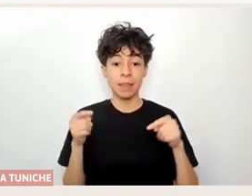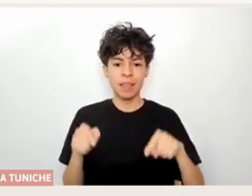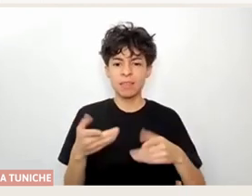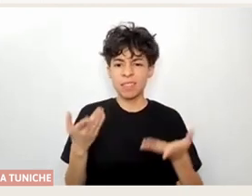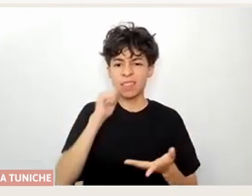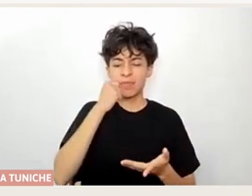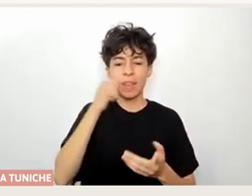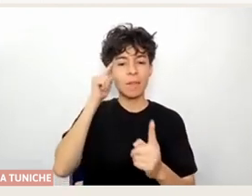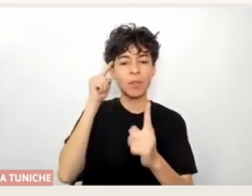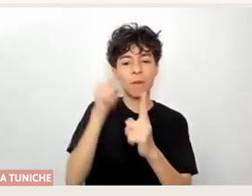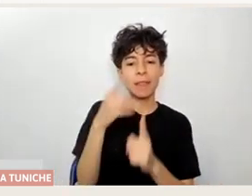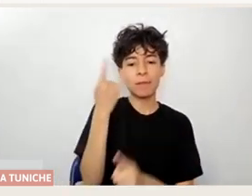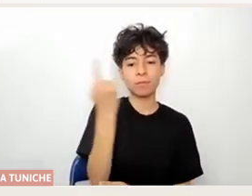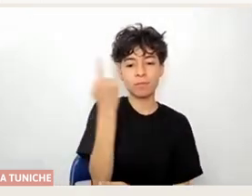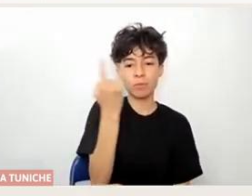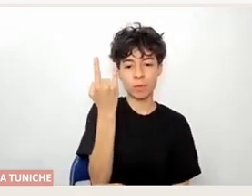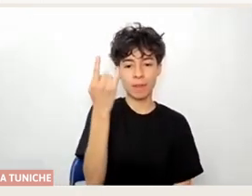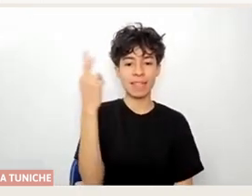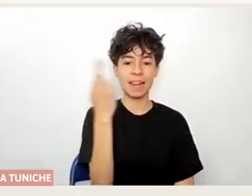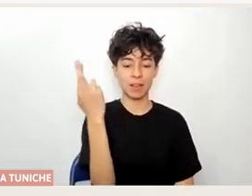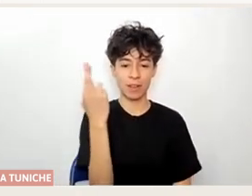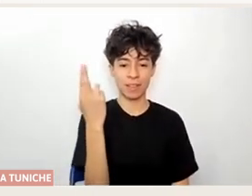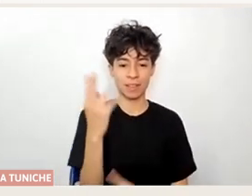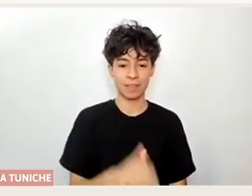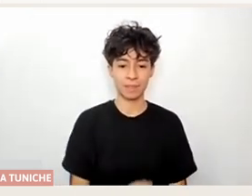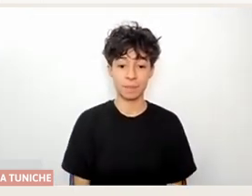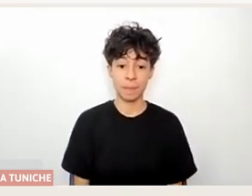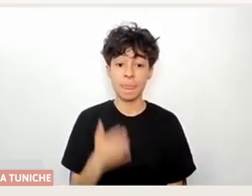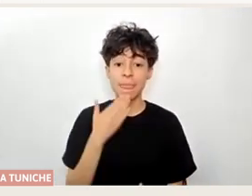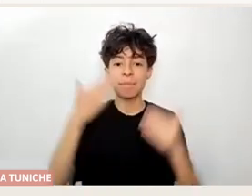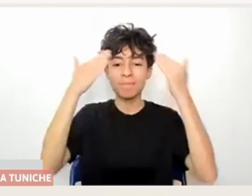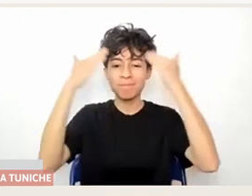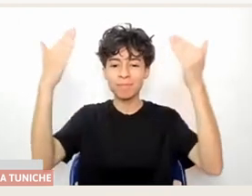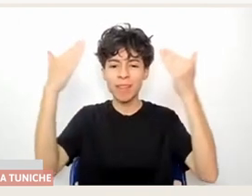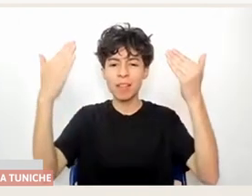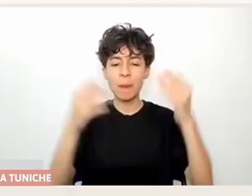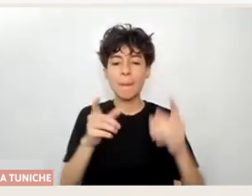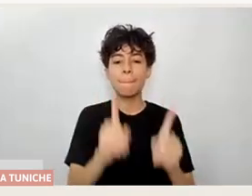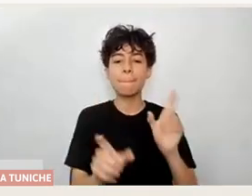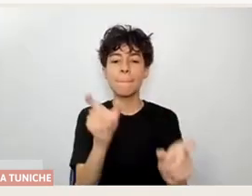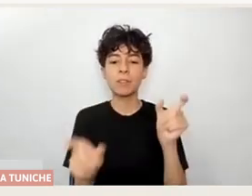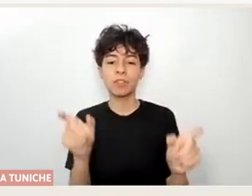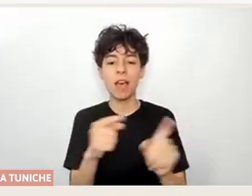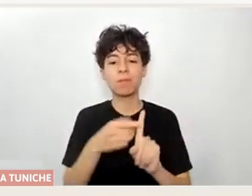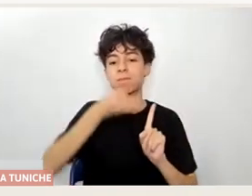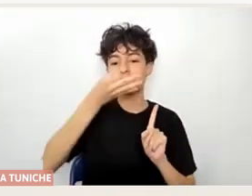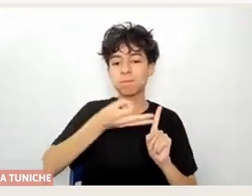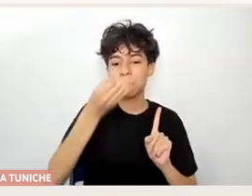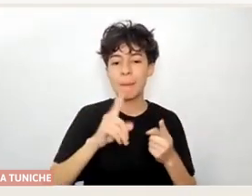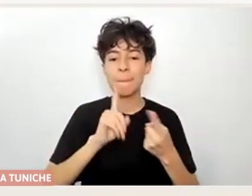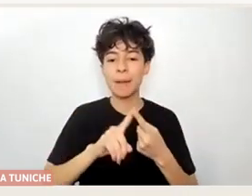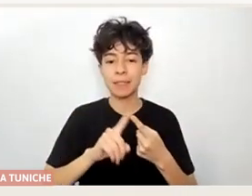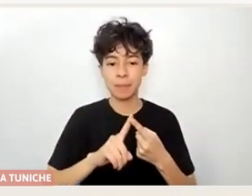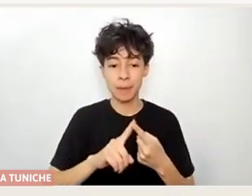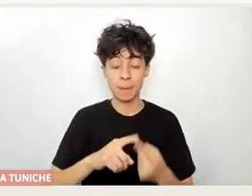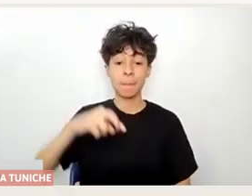Recoleta. Quiero saludar especialmente a las personas que hoy día van a participar de este panel, a Josefa Ruiz y Patricio Bustamante del